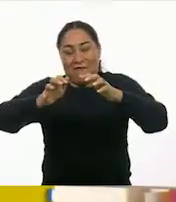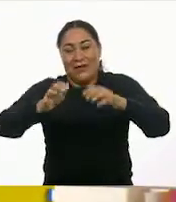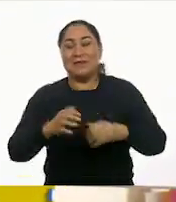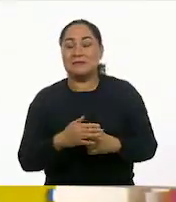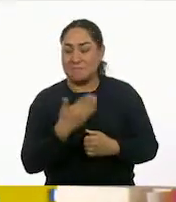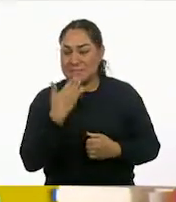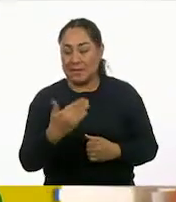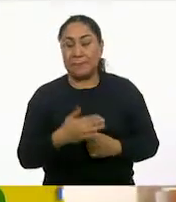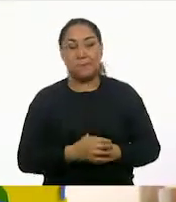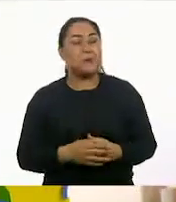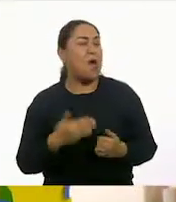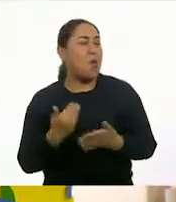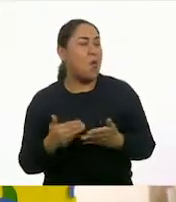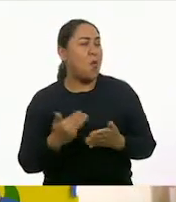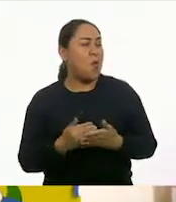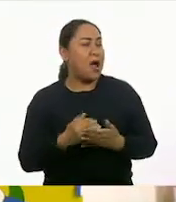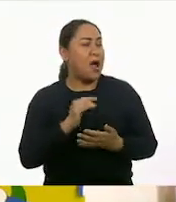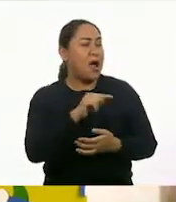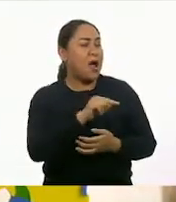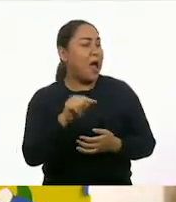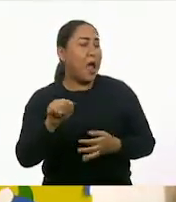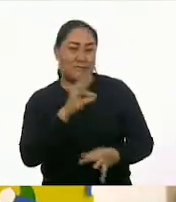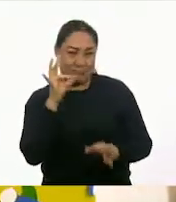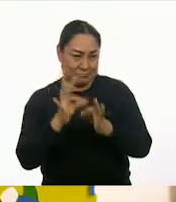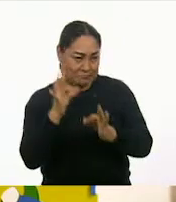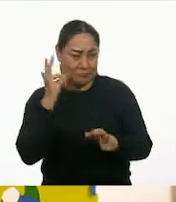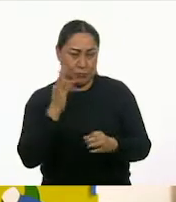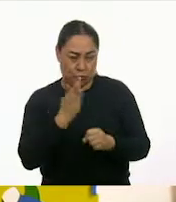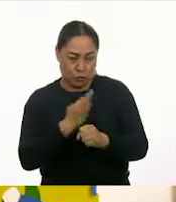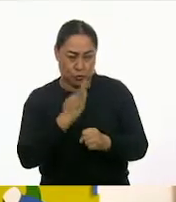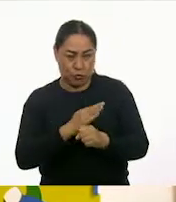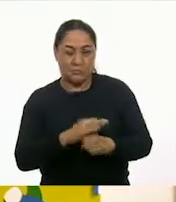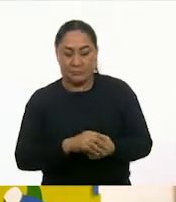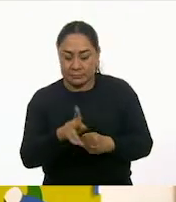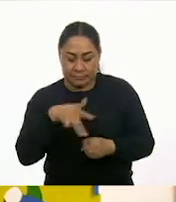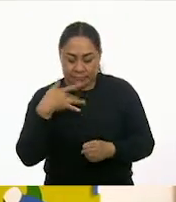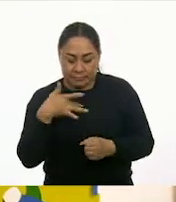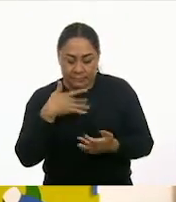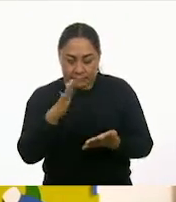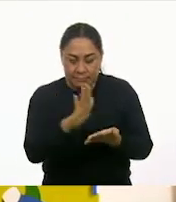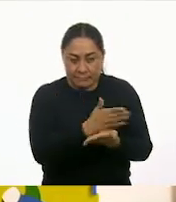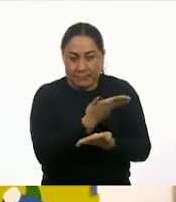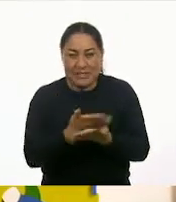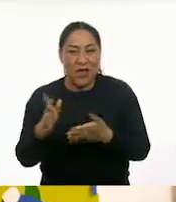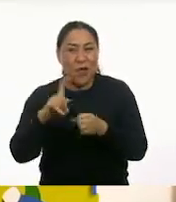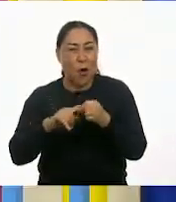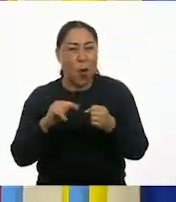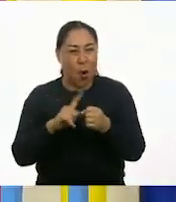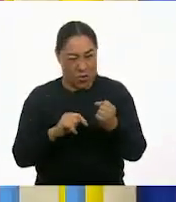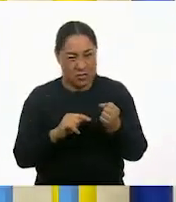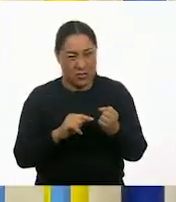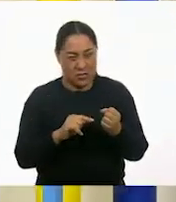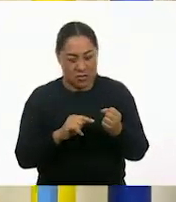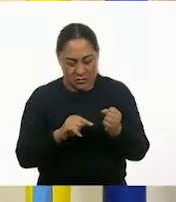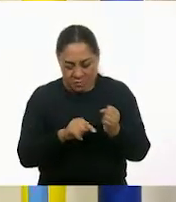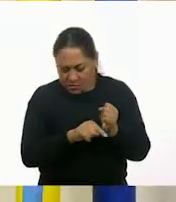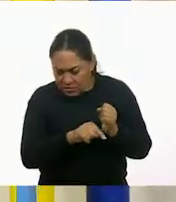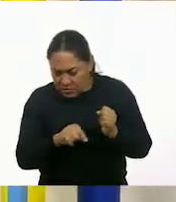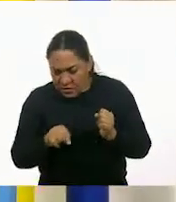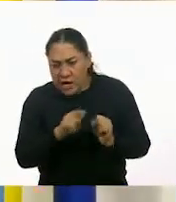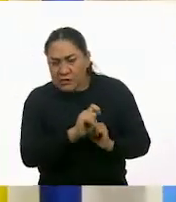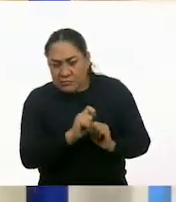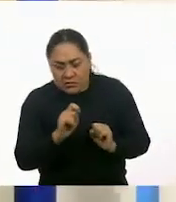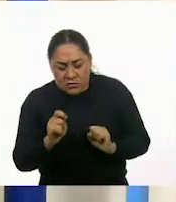Ahora, creo que ya es momento de ir viendo las tarjetas. Y tal vez si las separamos por colores, ¿te parece bien? A ver si encontramos el tema.